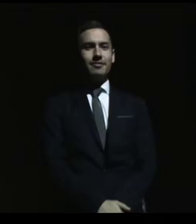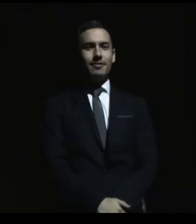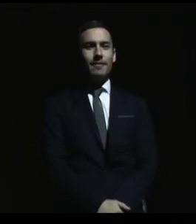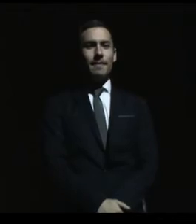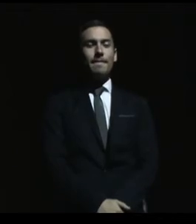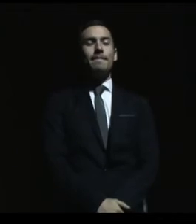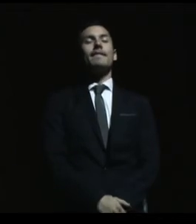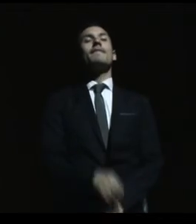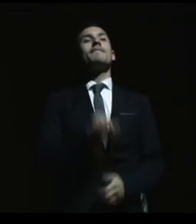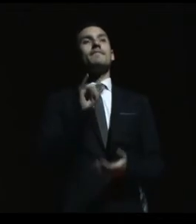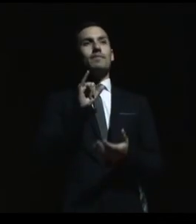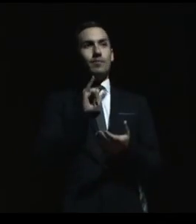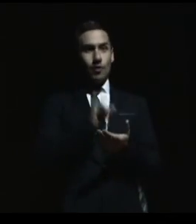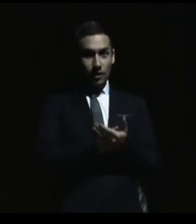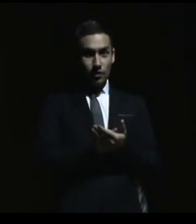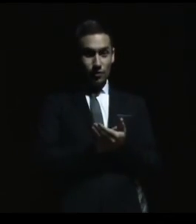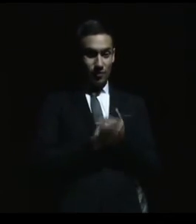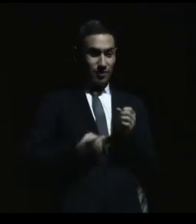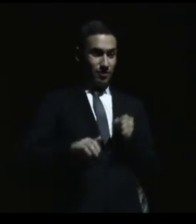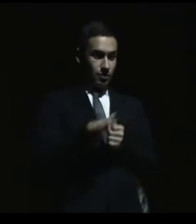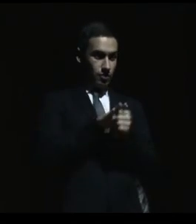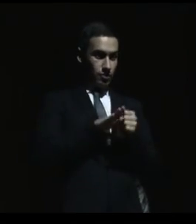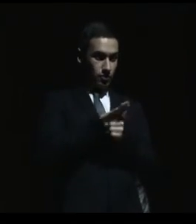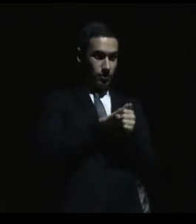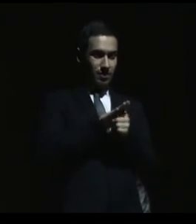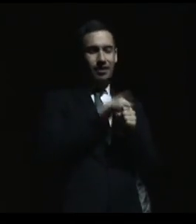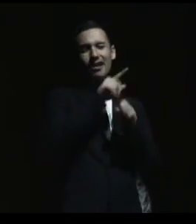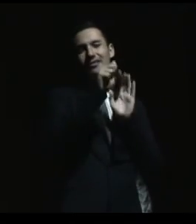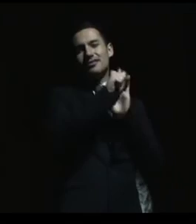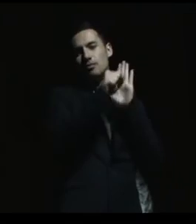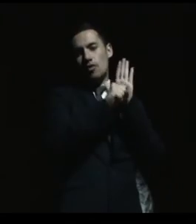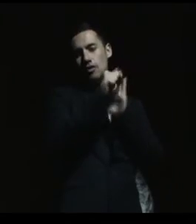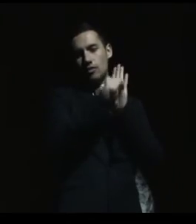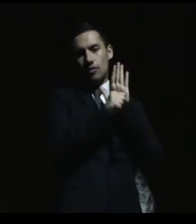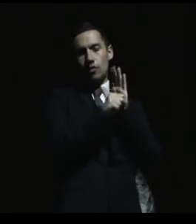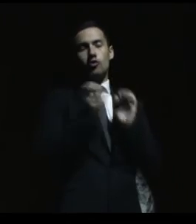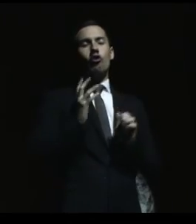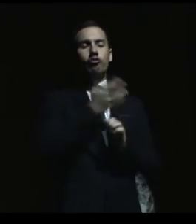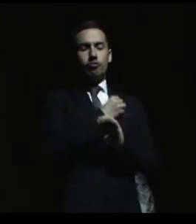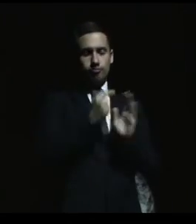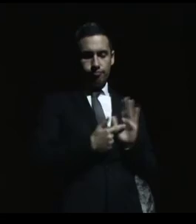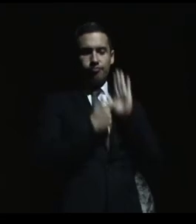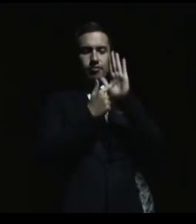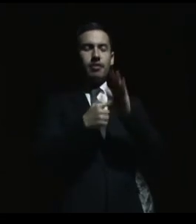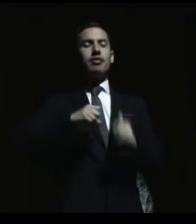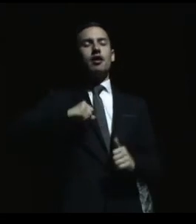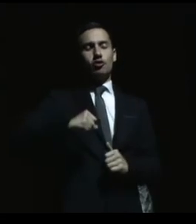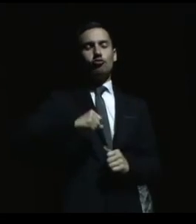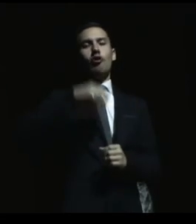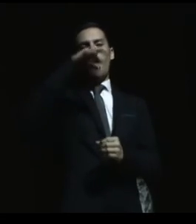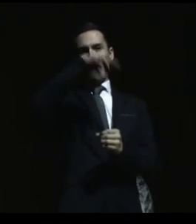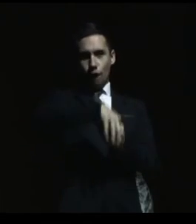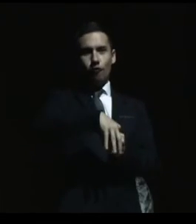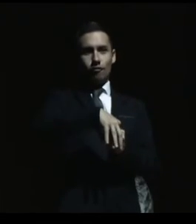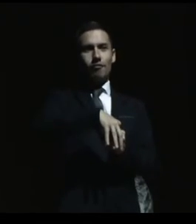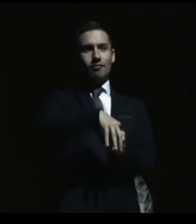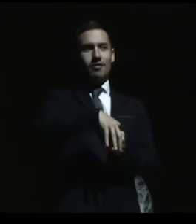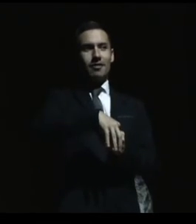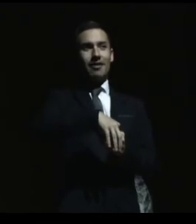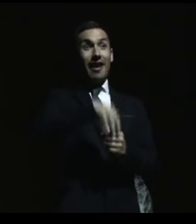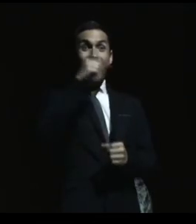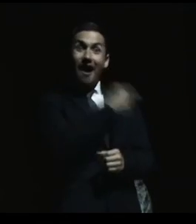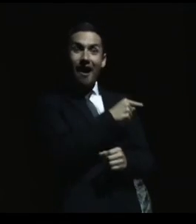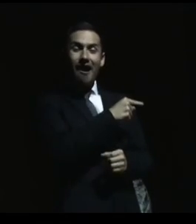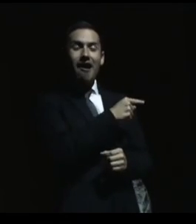Y por eso como en este caso algo simbólico hemos ejercido el derecho a voto y eso es